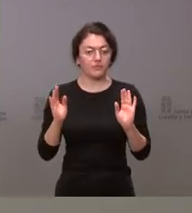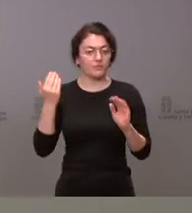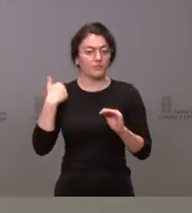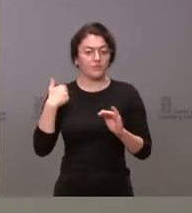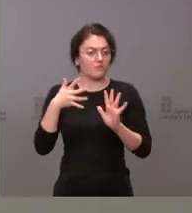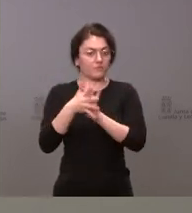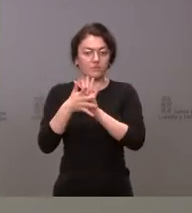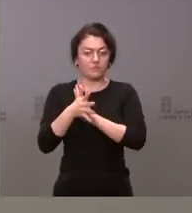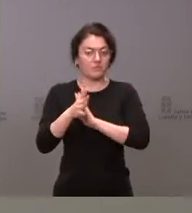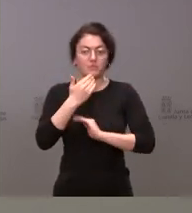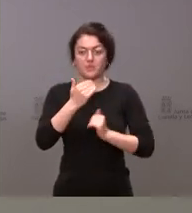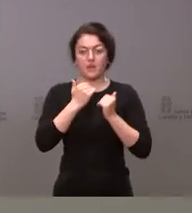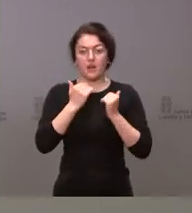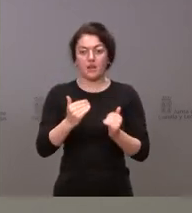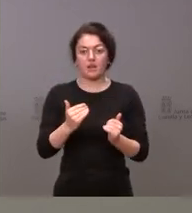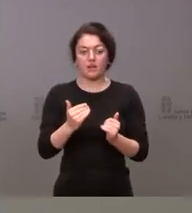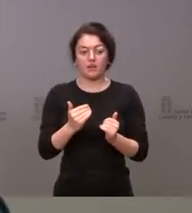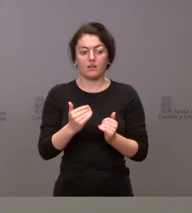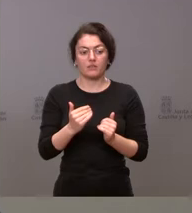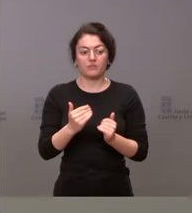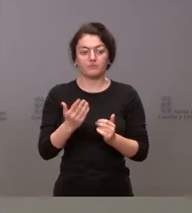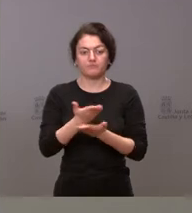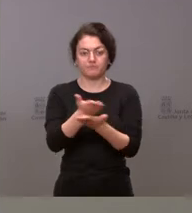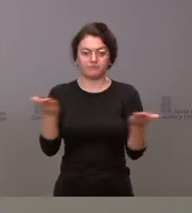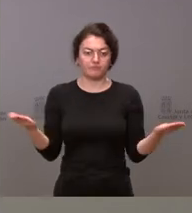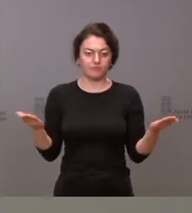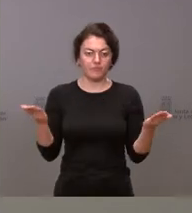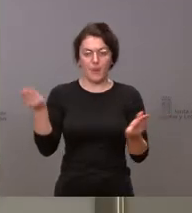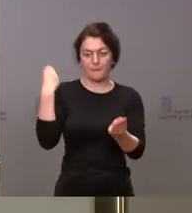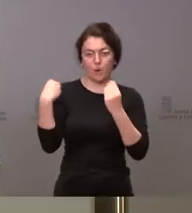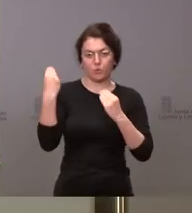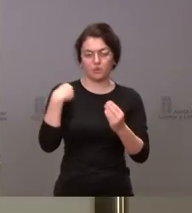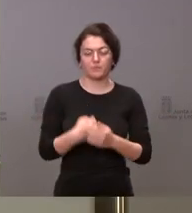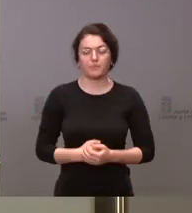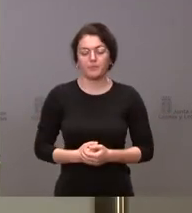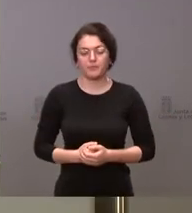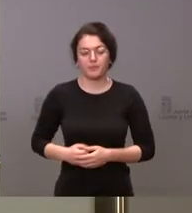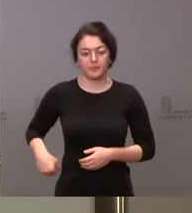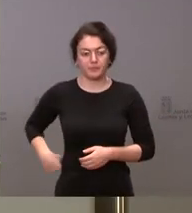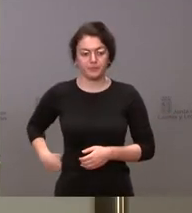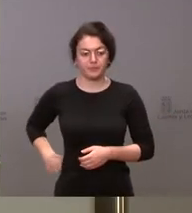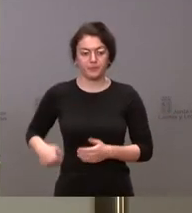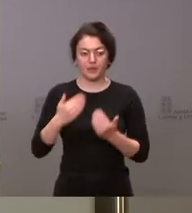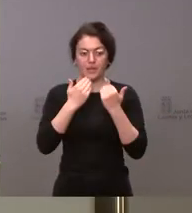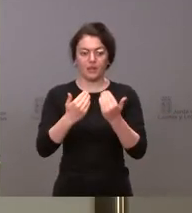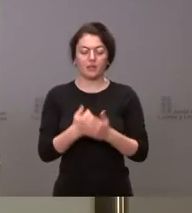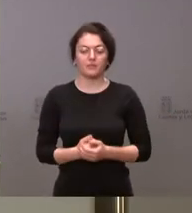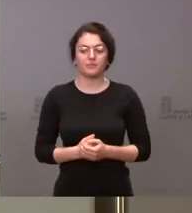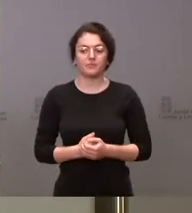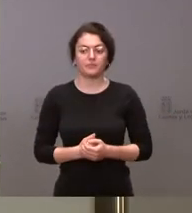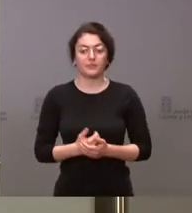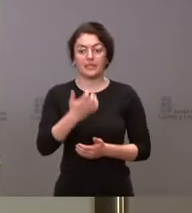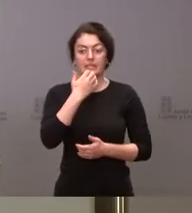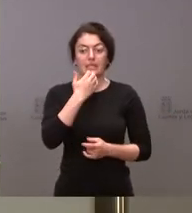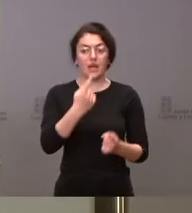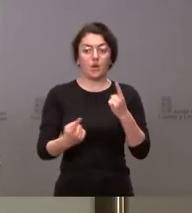Así que muchas gracias y a disposición de lo que ustedes necesiten. Pues, muchas gracias. Cualquiera que tenga